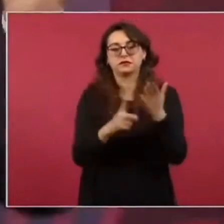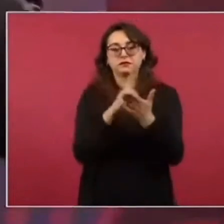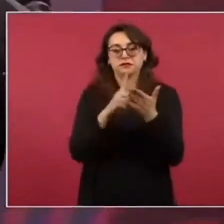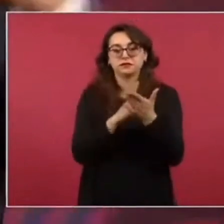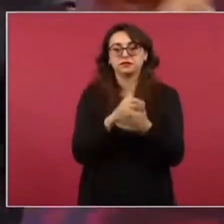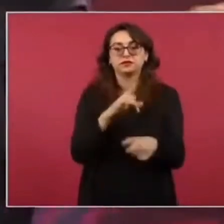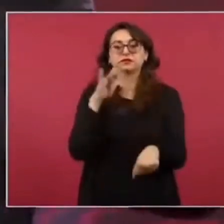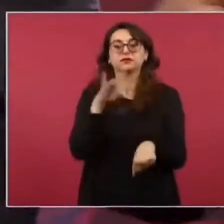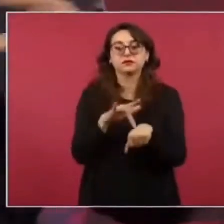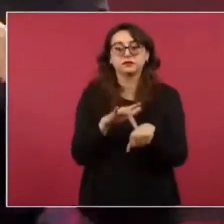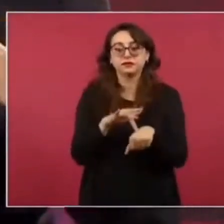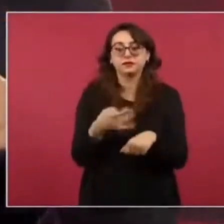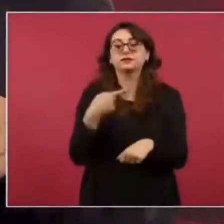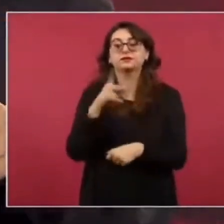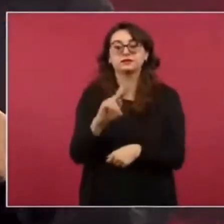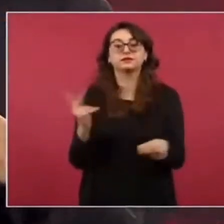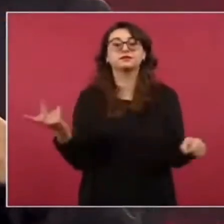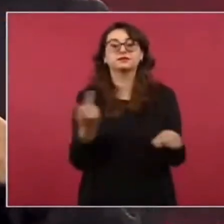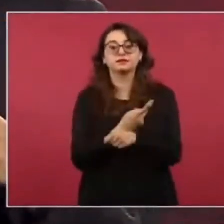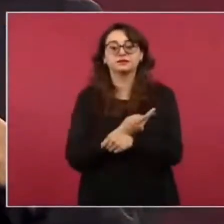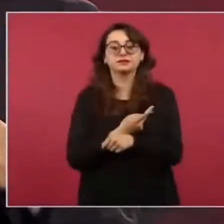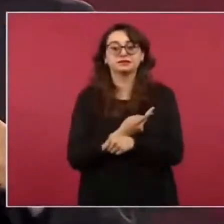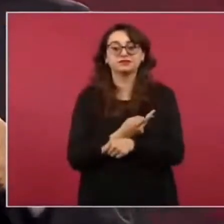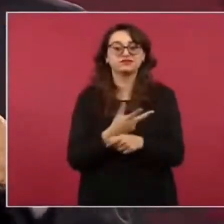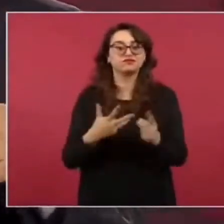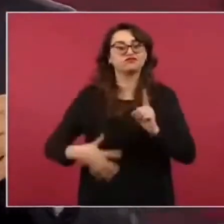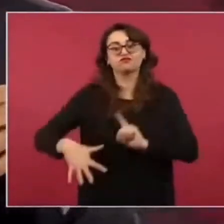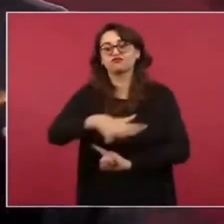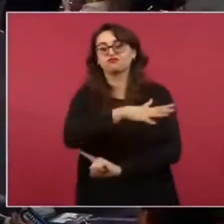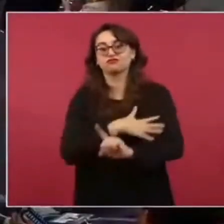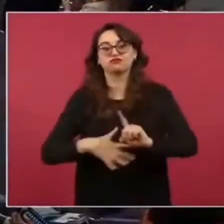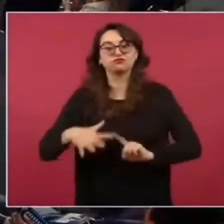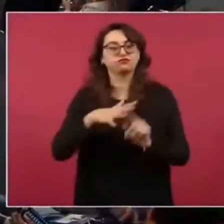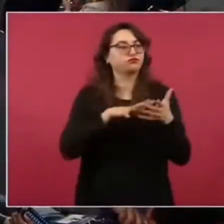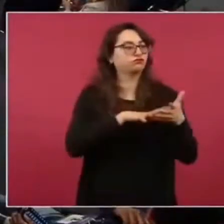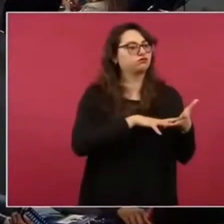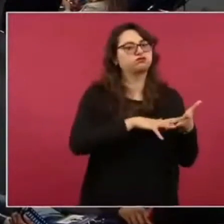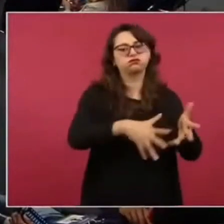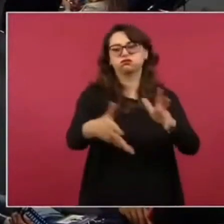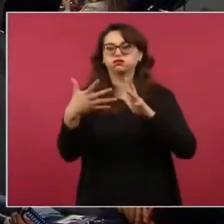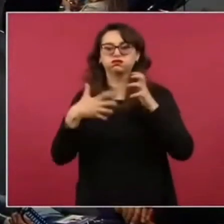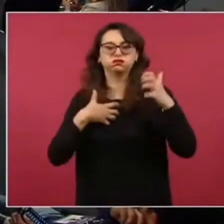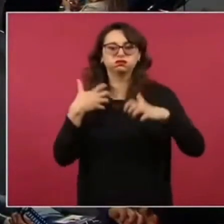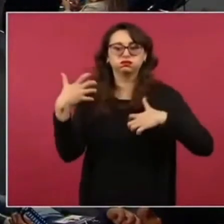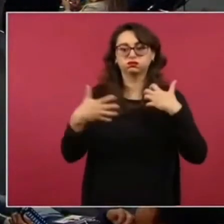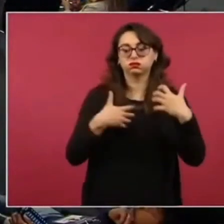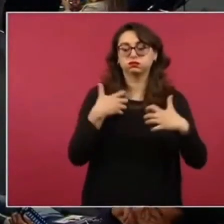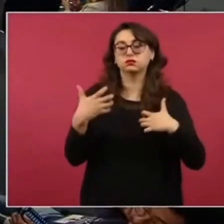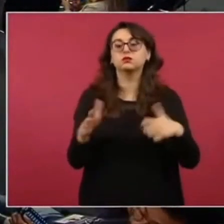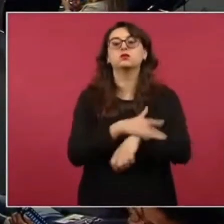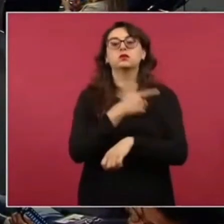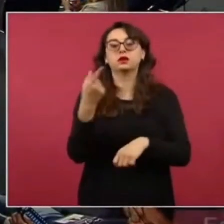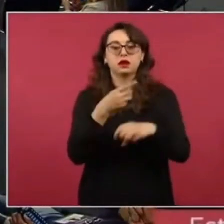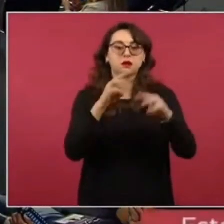Y hay ahí una lucha entre grupos, entre bandas,